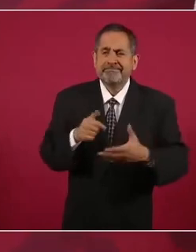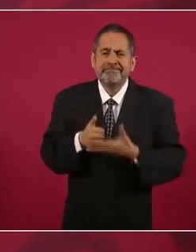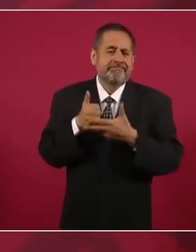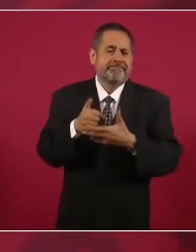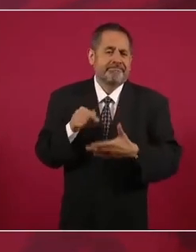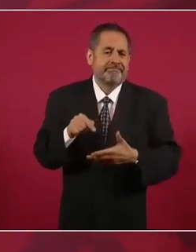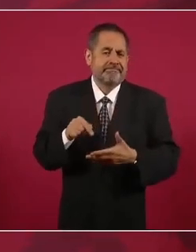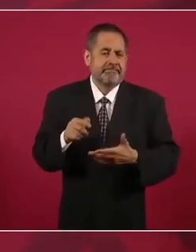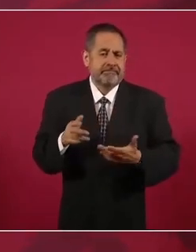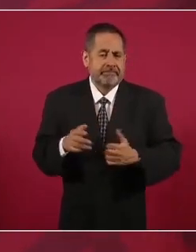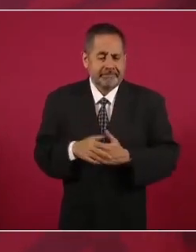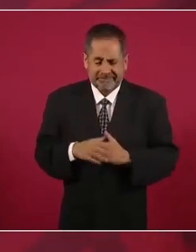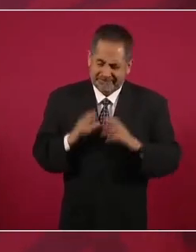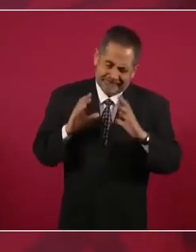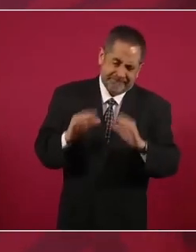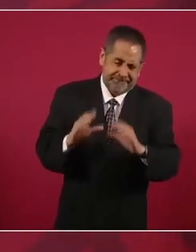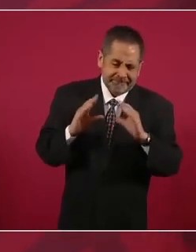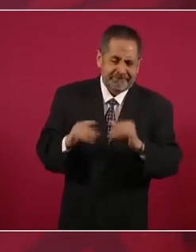buenos